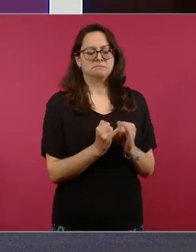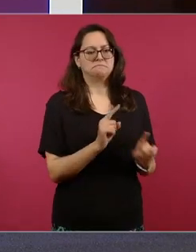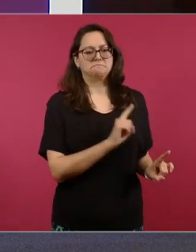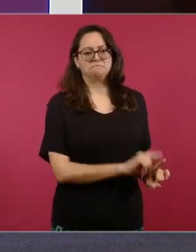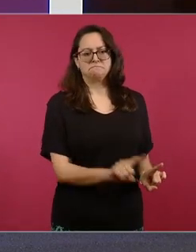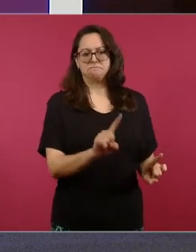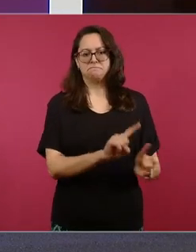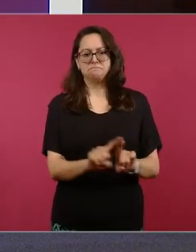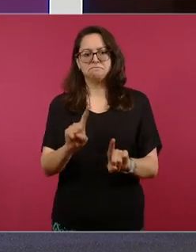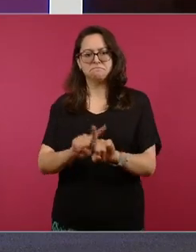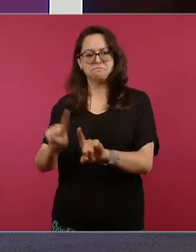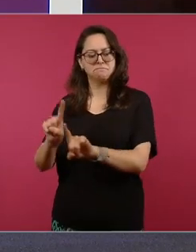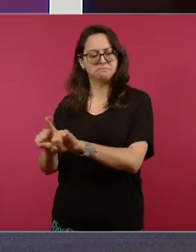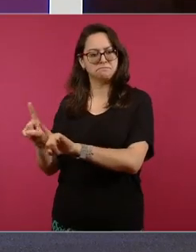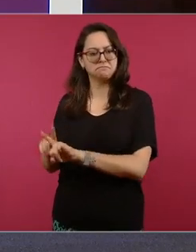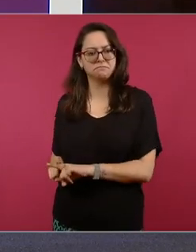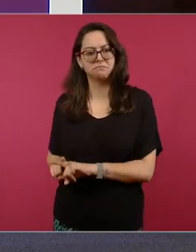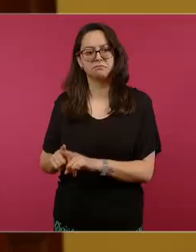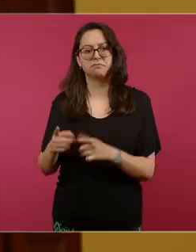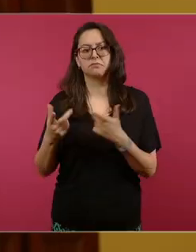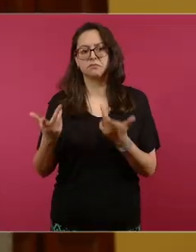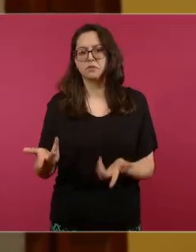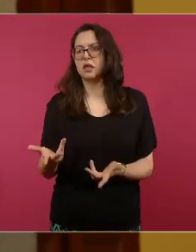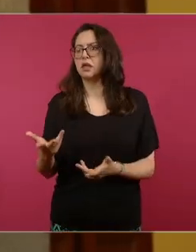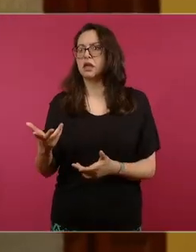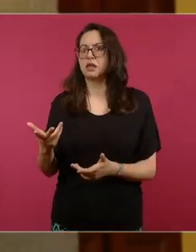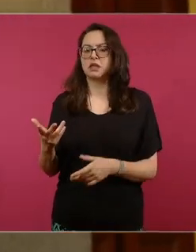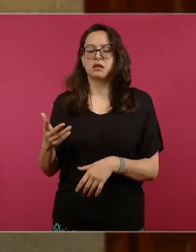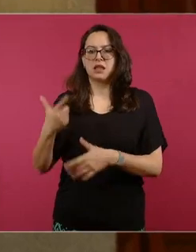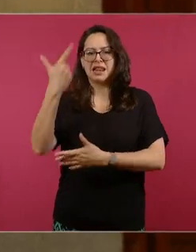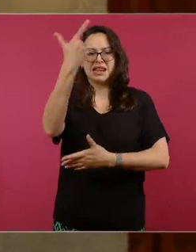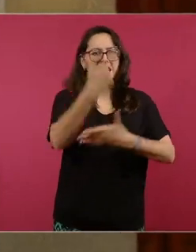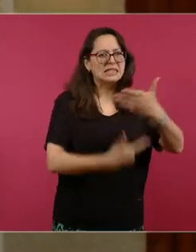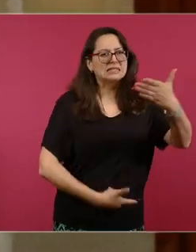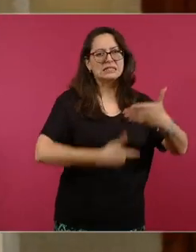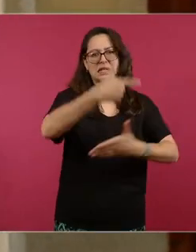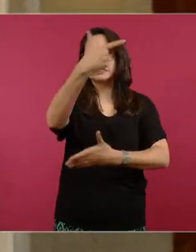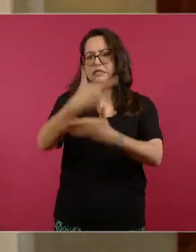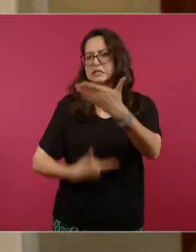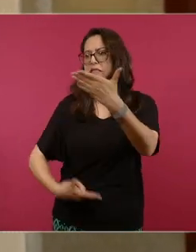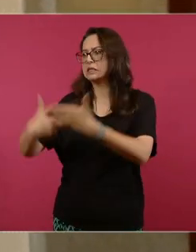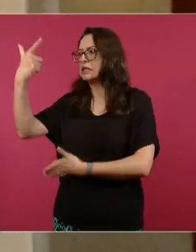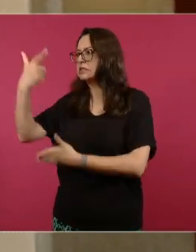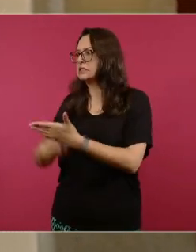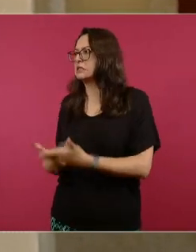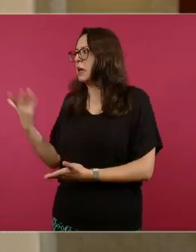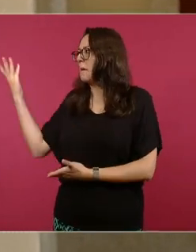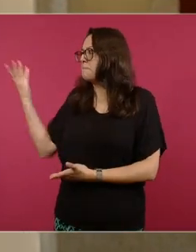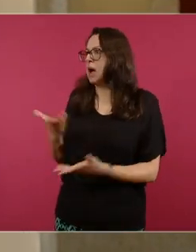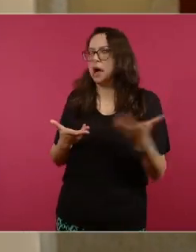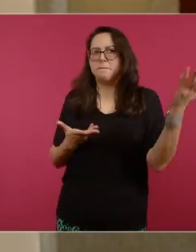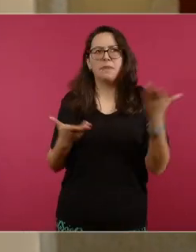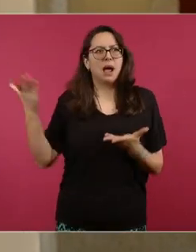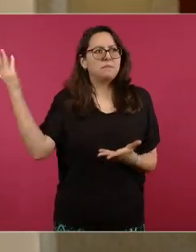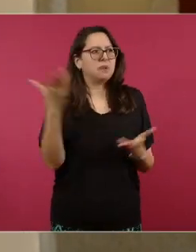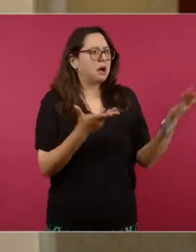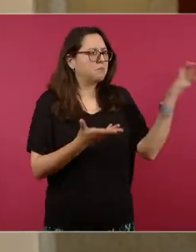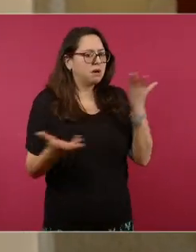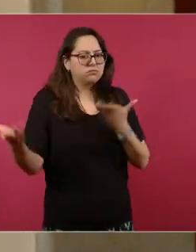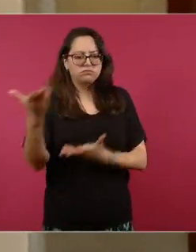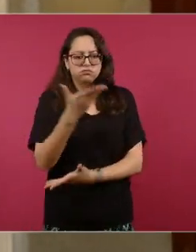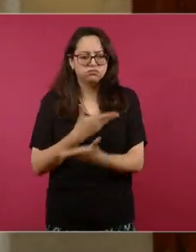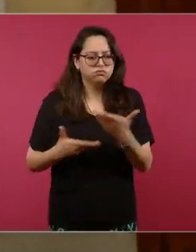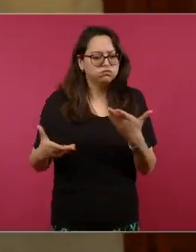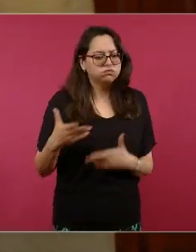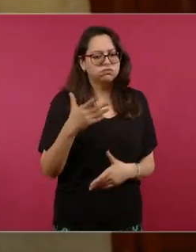lo que hemos informado de cruce masivo de bases de datos para poder tener más indicios y más información